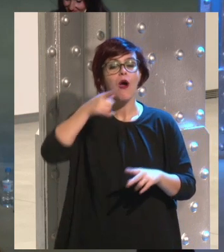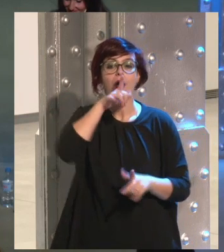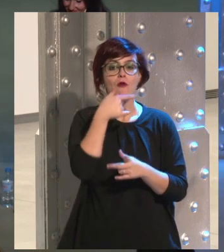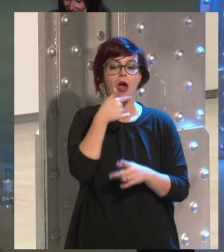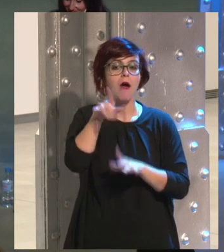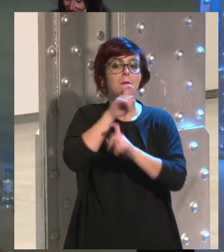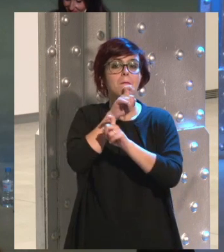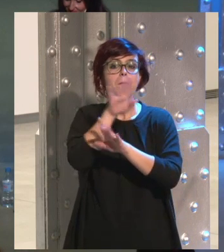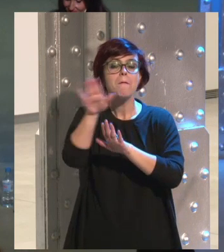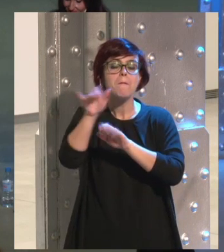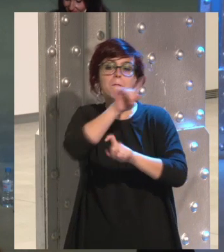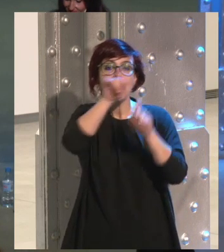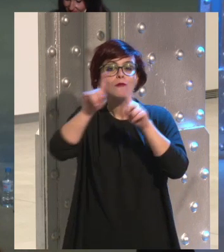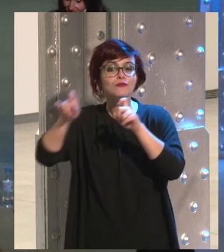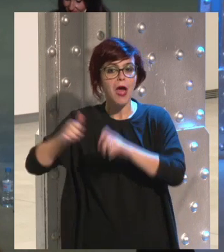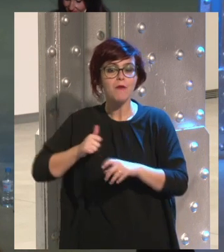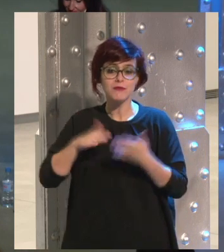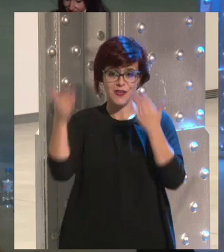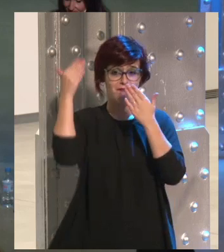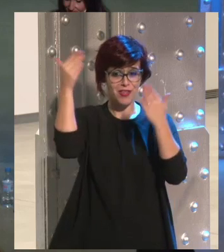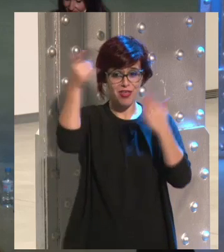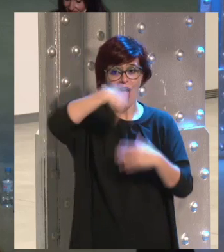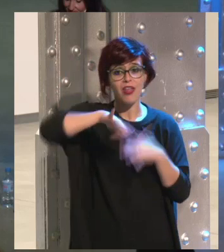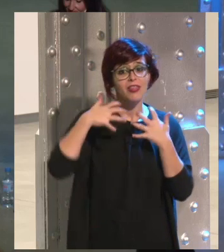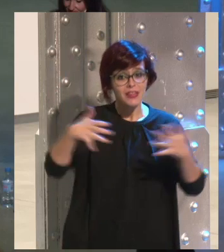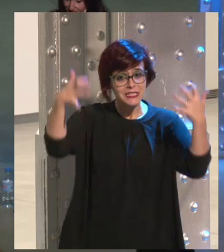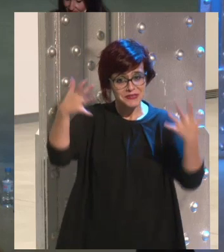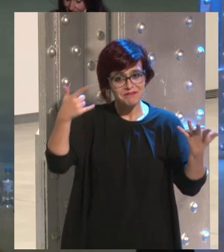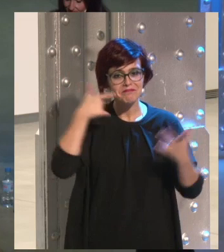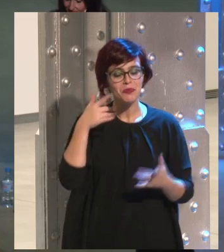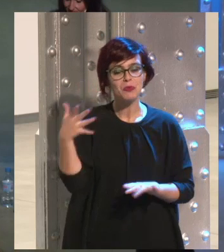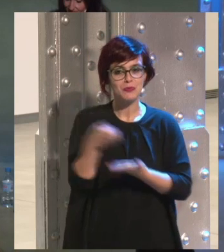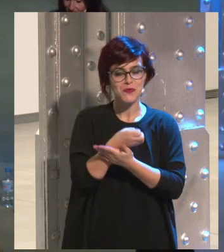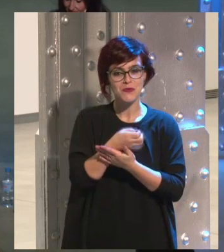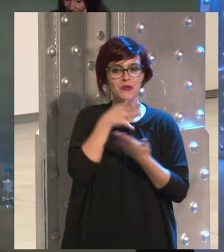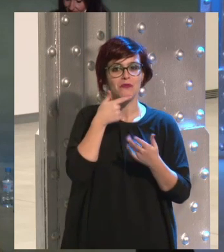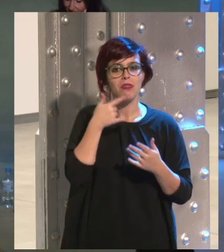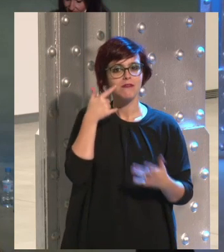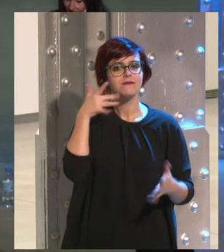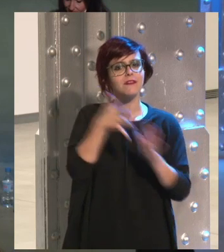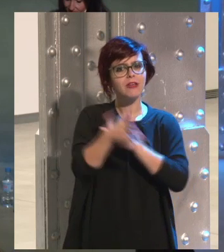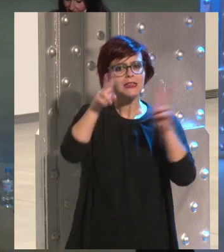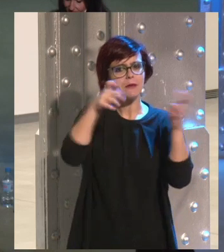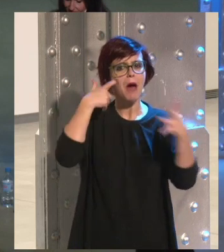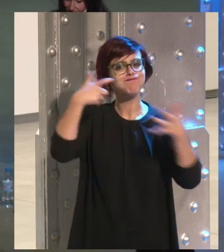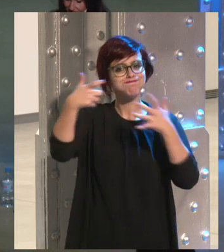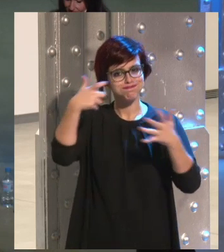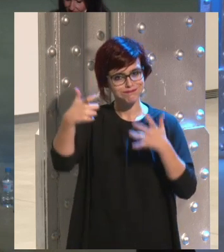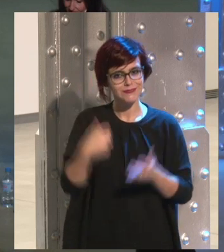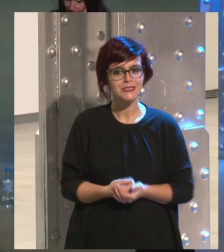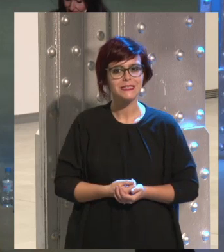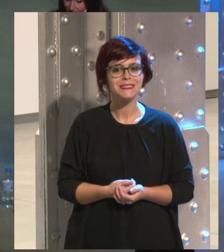preguntas, así que felicidades a los que estáis aquí como ponentes, porque eso es que llama mucho la atención. Y